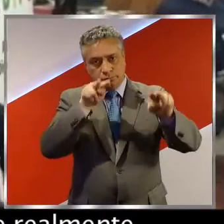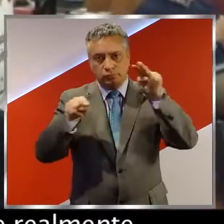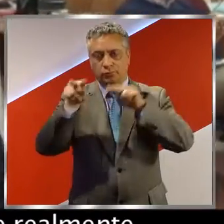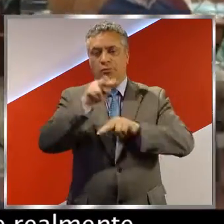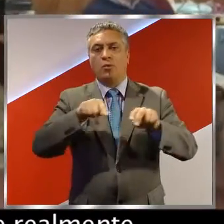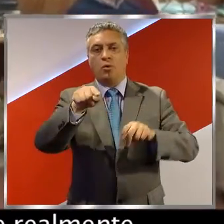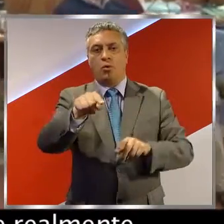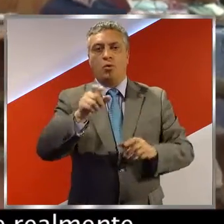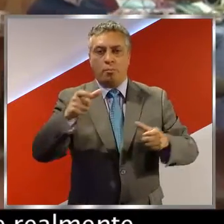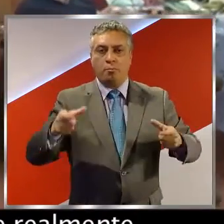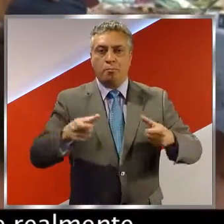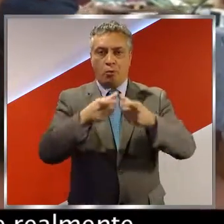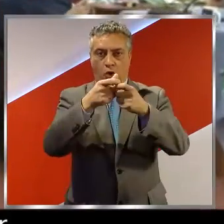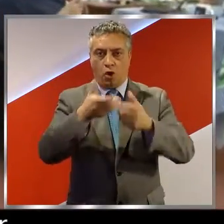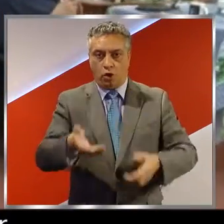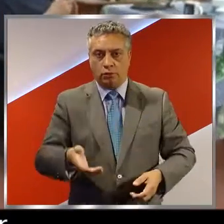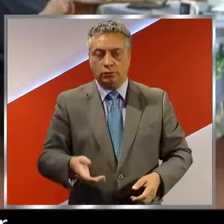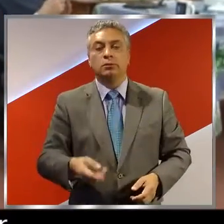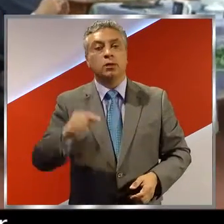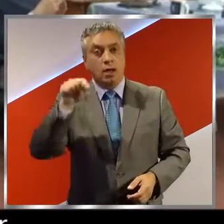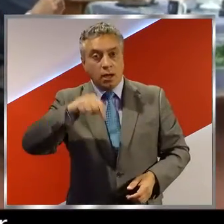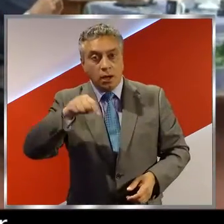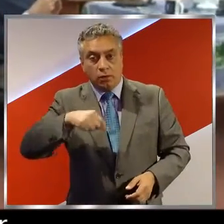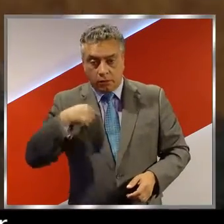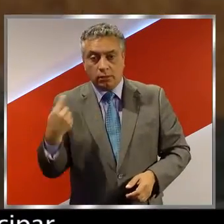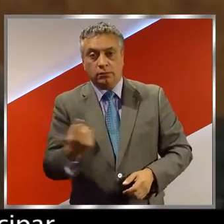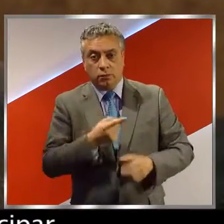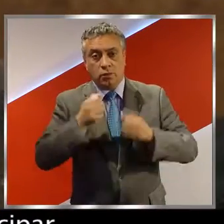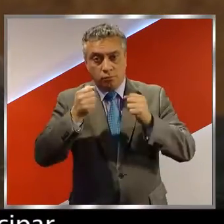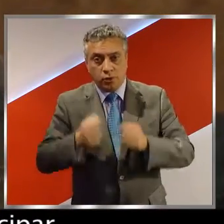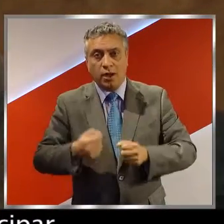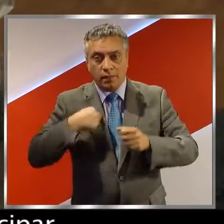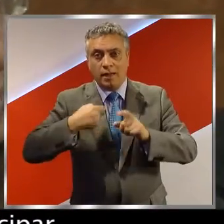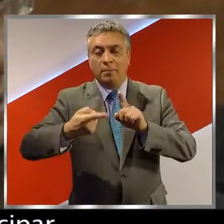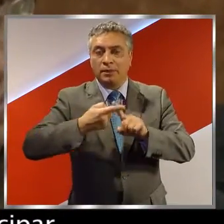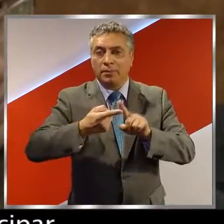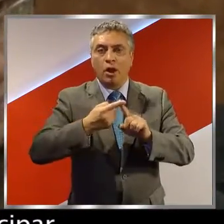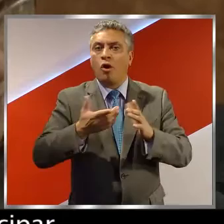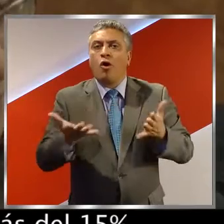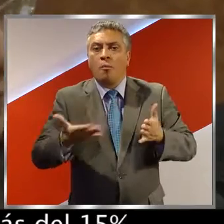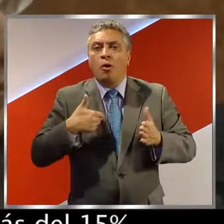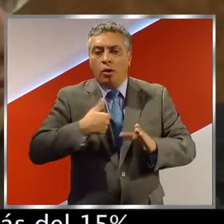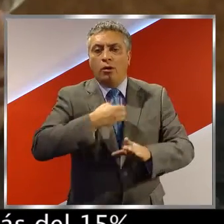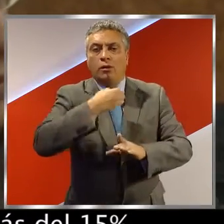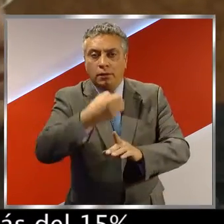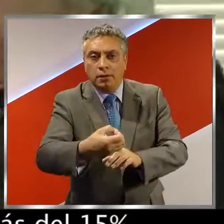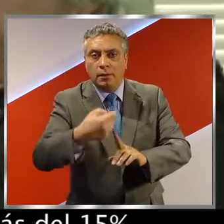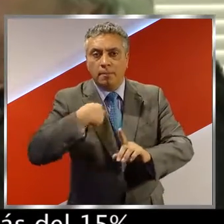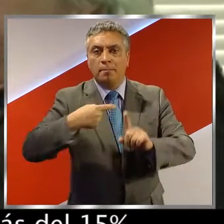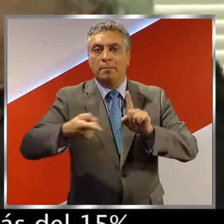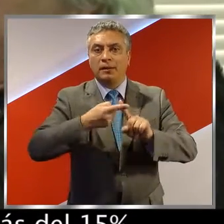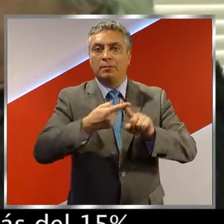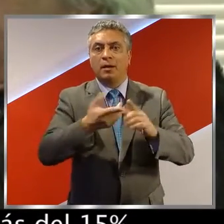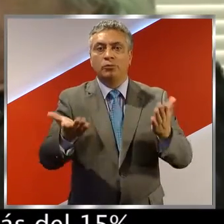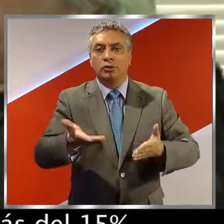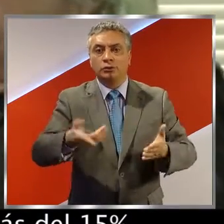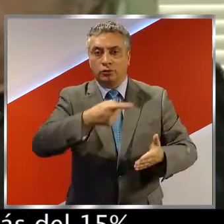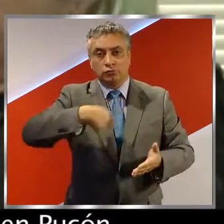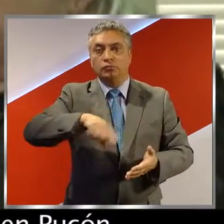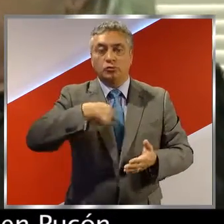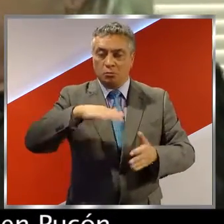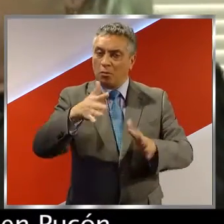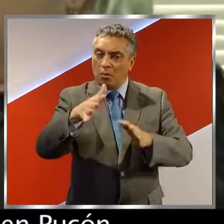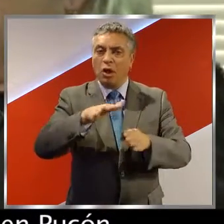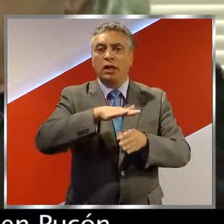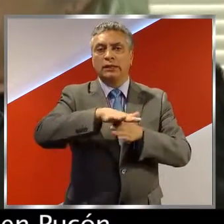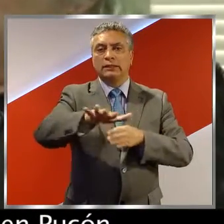Nos dieron a conocer a lo que realmente pudimos participar y cómo pudimos participar, porque resulta que somos más del 15